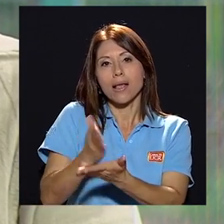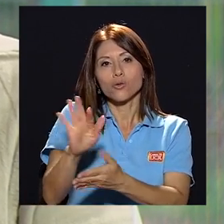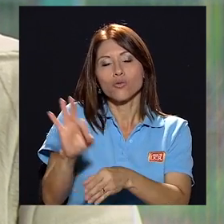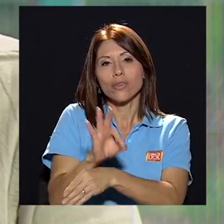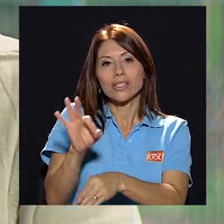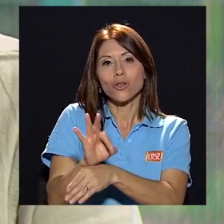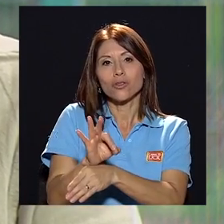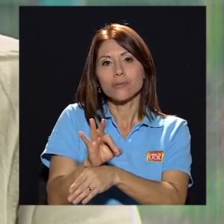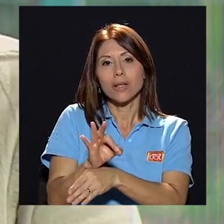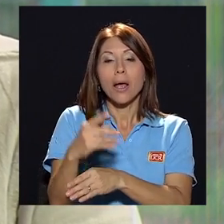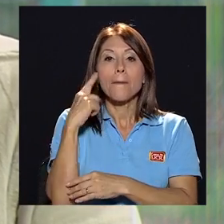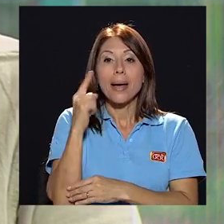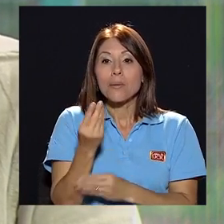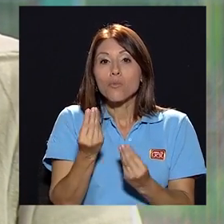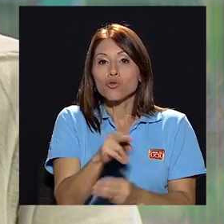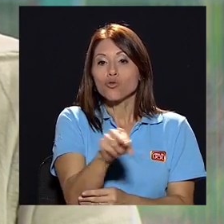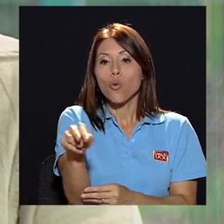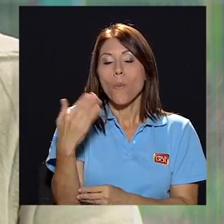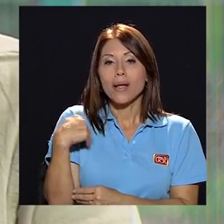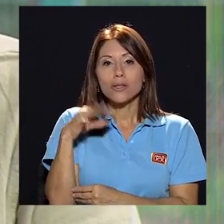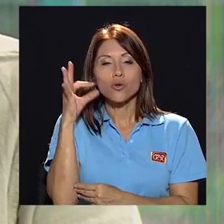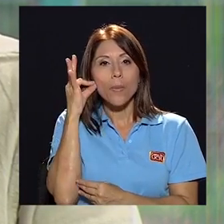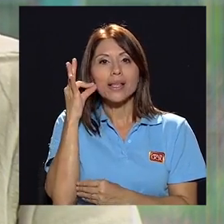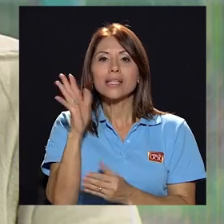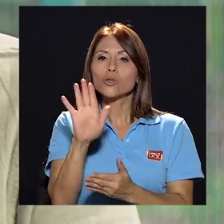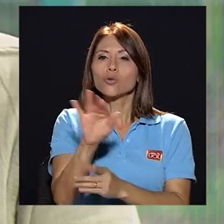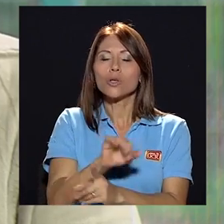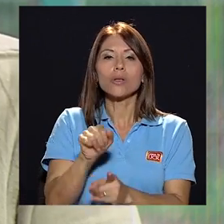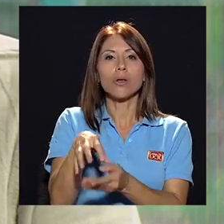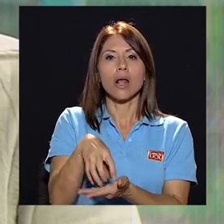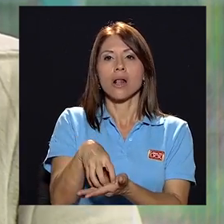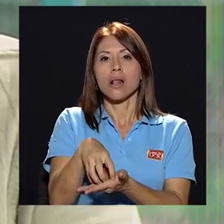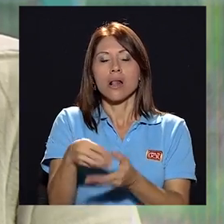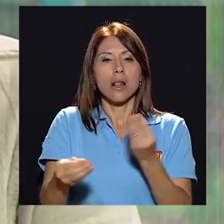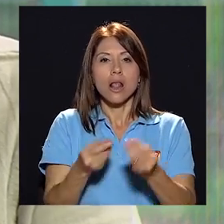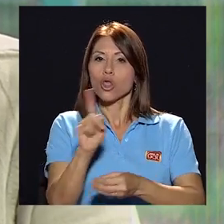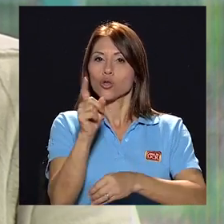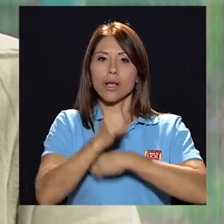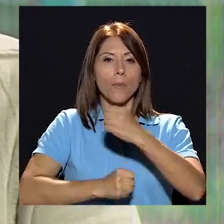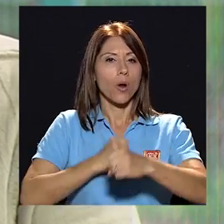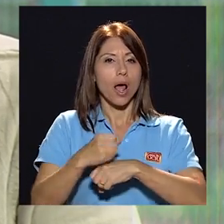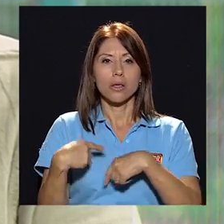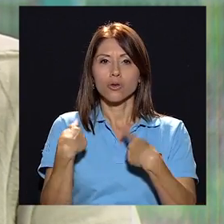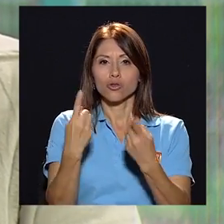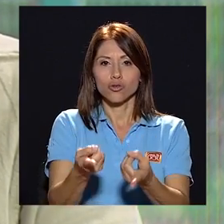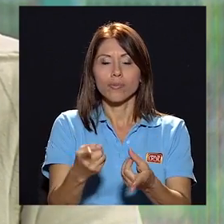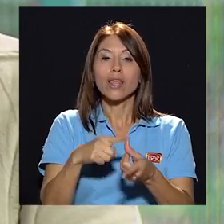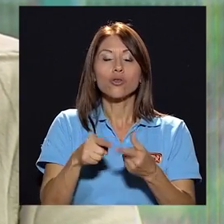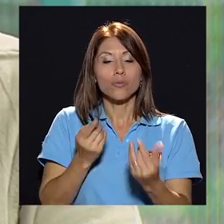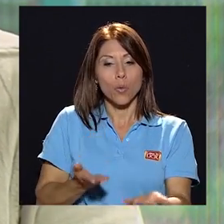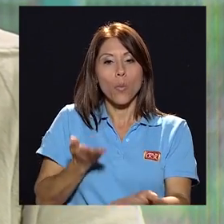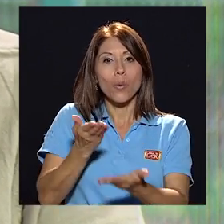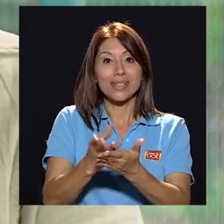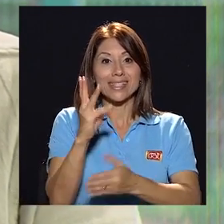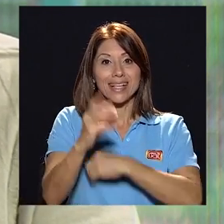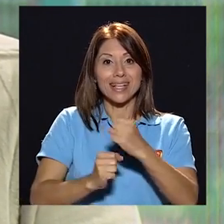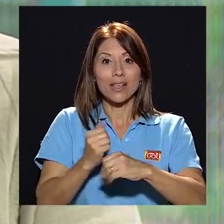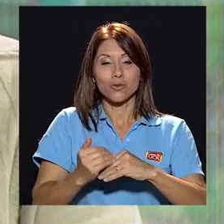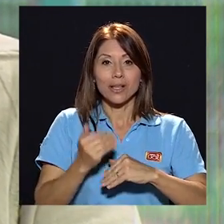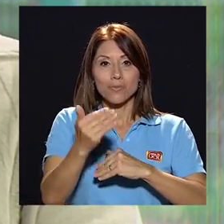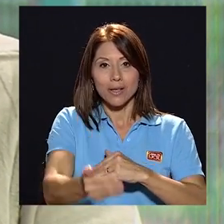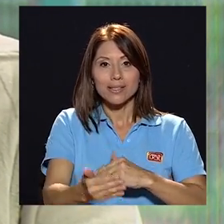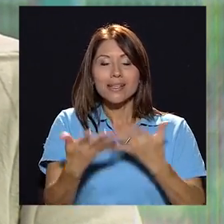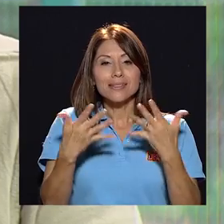esa situación de incertidumbre que viven muchos compañeros y compañeras no sea por años. Entonces, la propuesta es que, a los cabos de seis años,